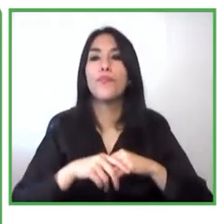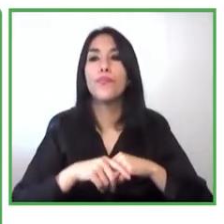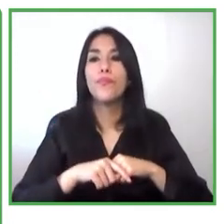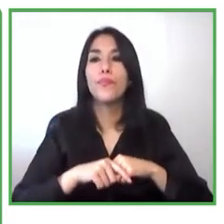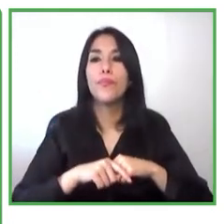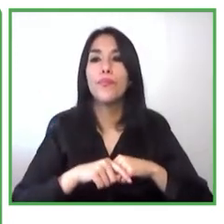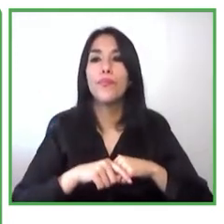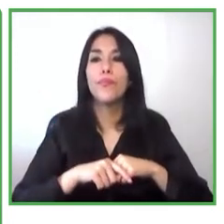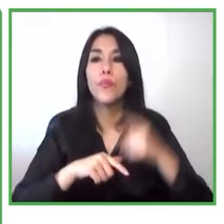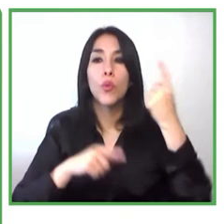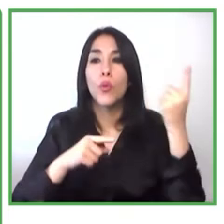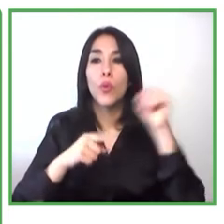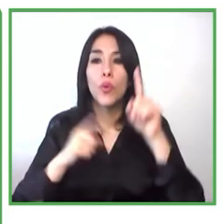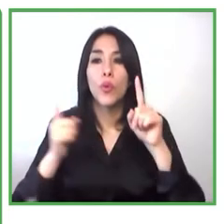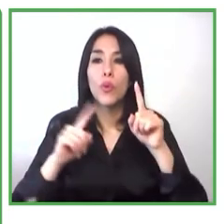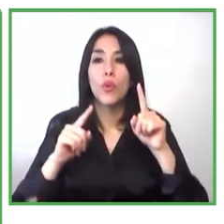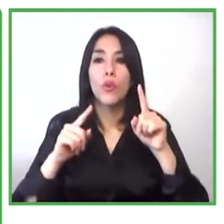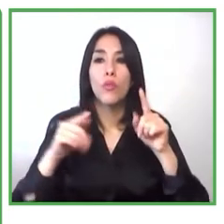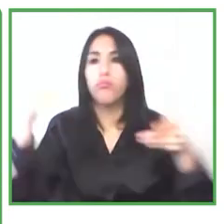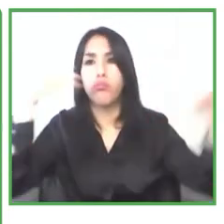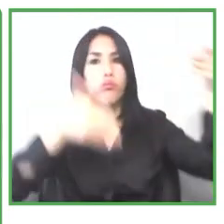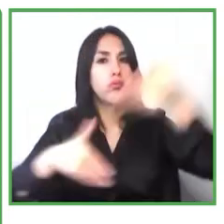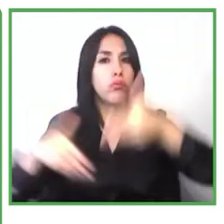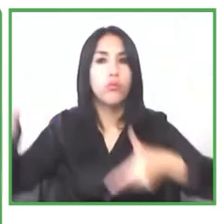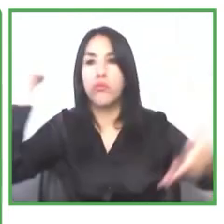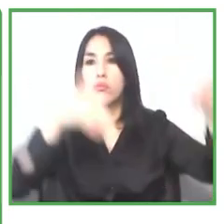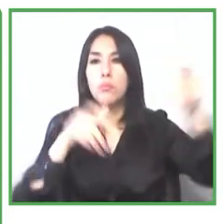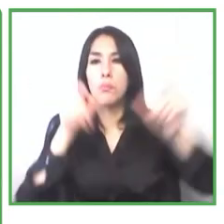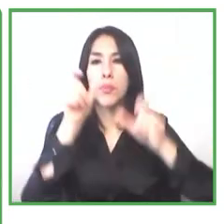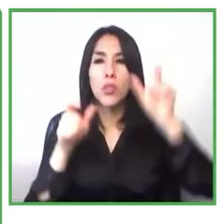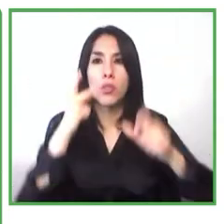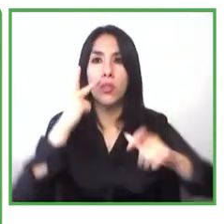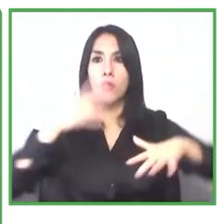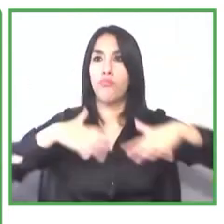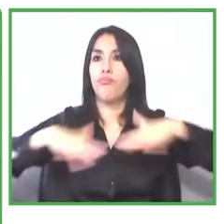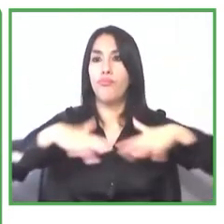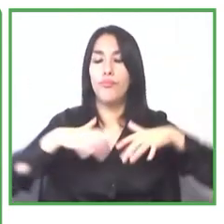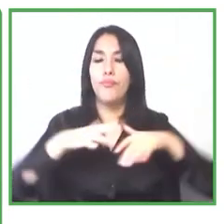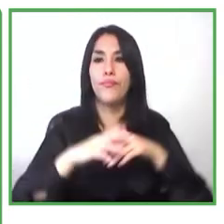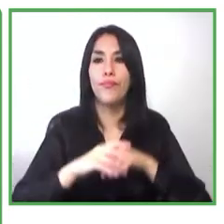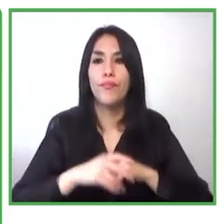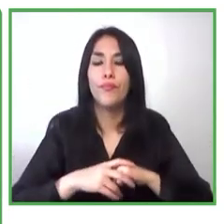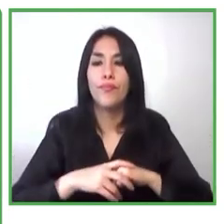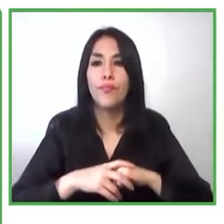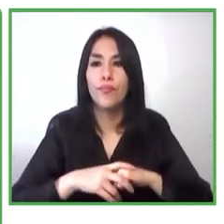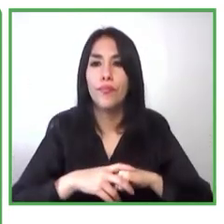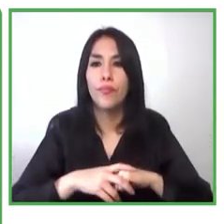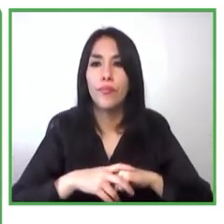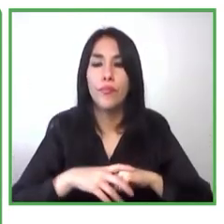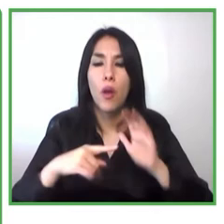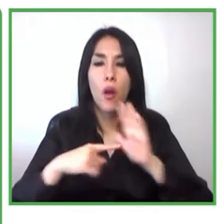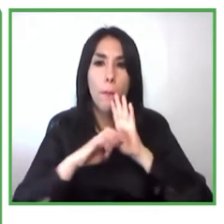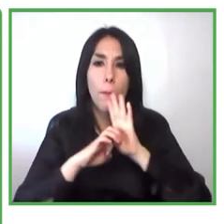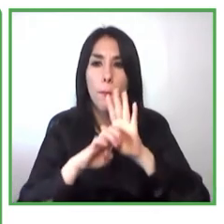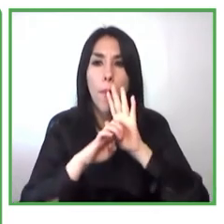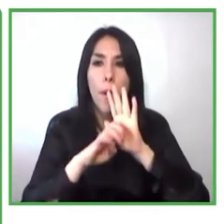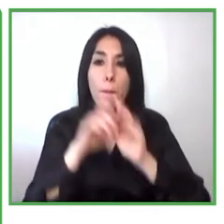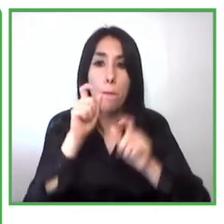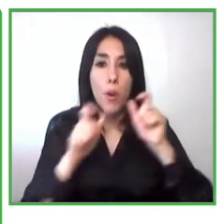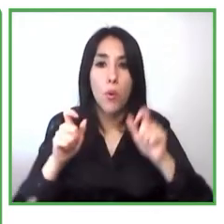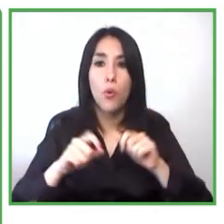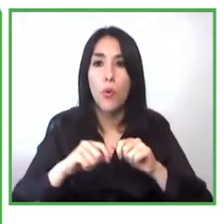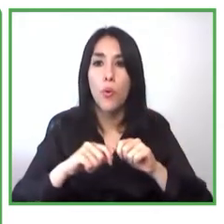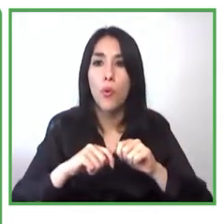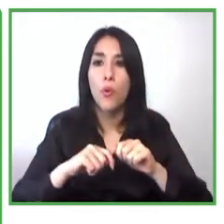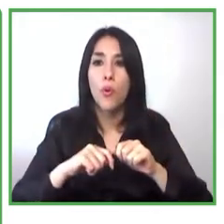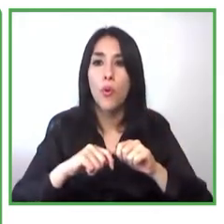para fomentar la autonomía de quienes pudieran pero de las personas que no pudieran llevar a sus cuidadores y pudieran ser parte de su ambimiento y eso también